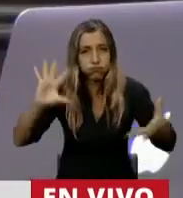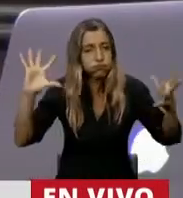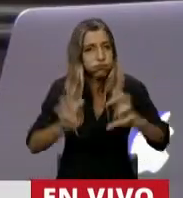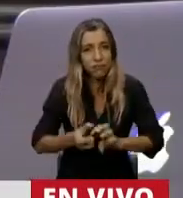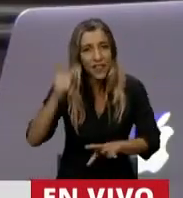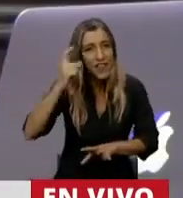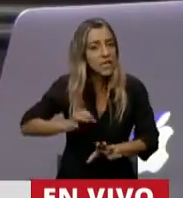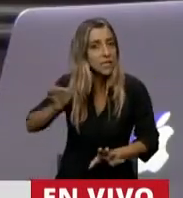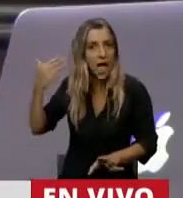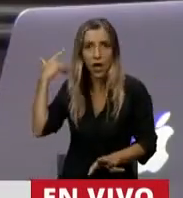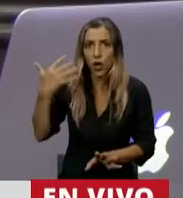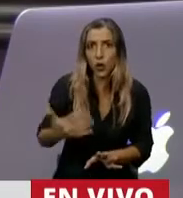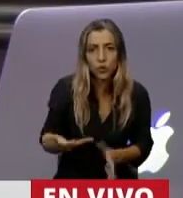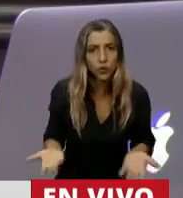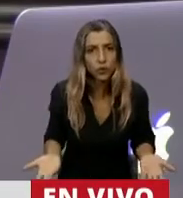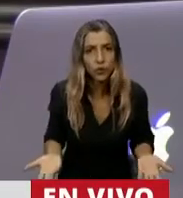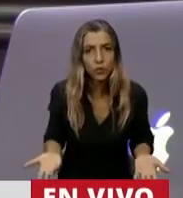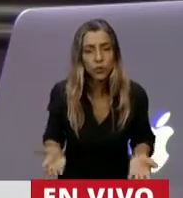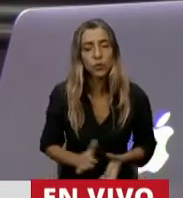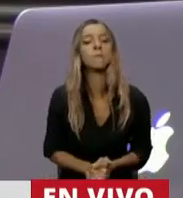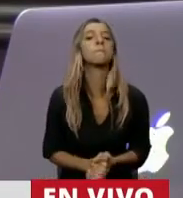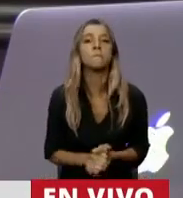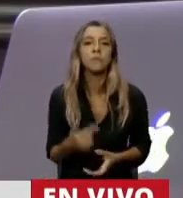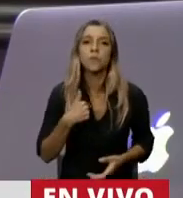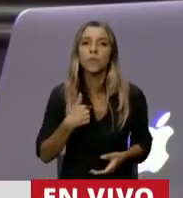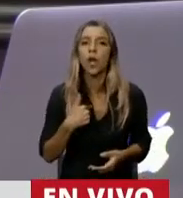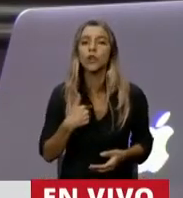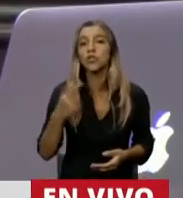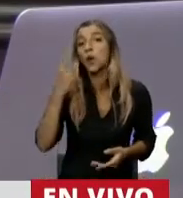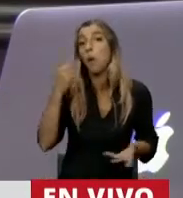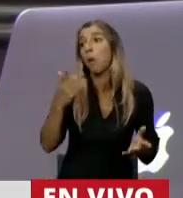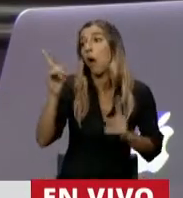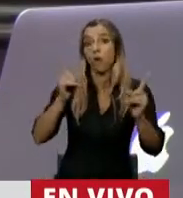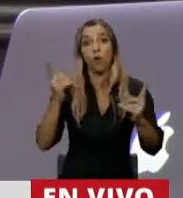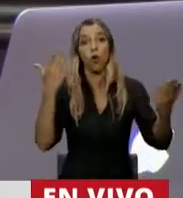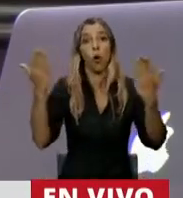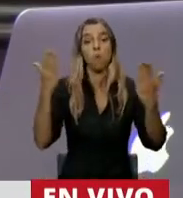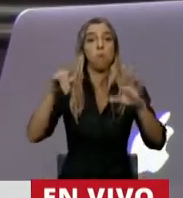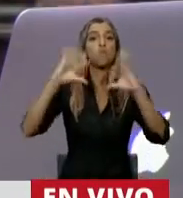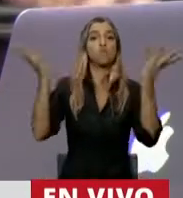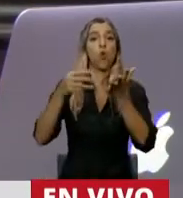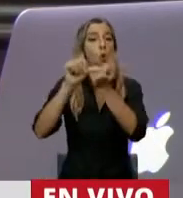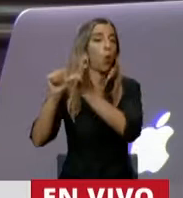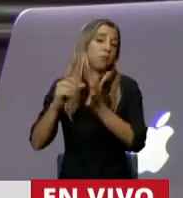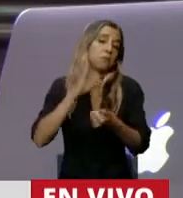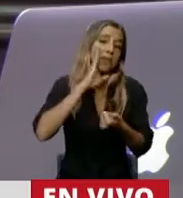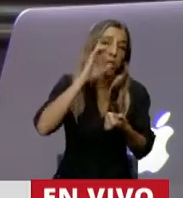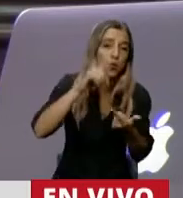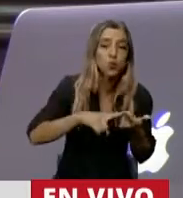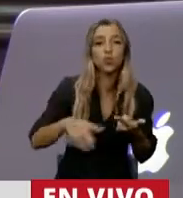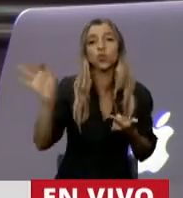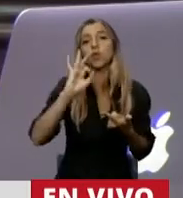de 10 años. Cuando escucho las comparaciones con el resto del mundo, con Estados Unidos, las